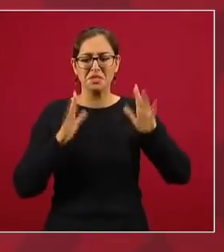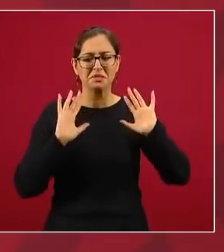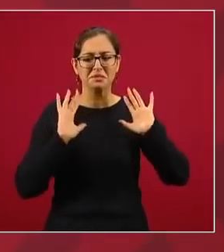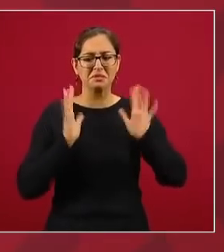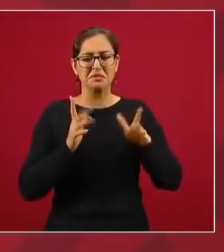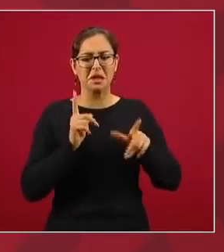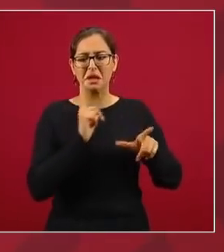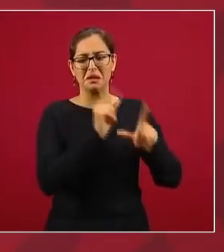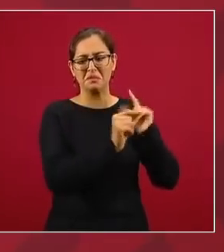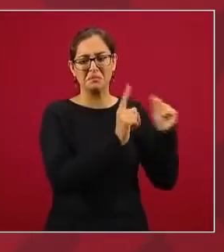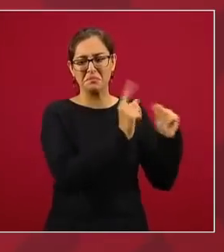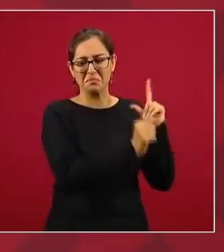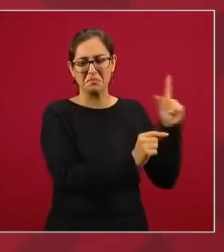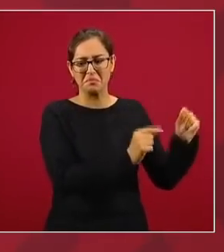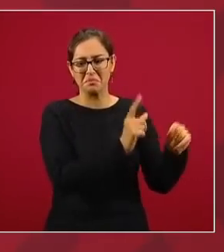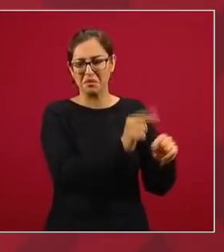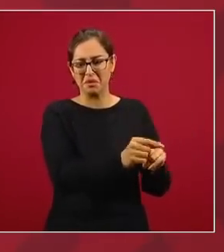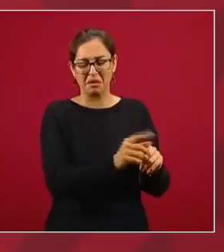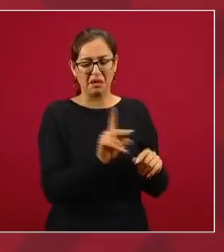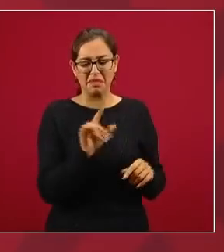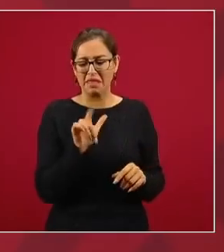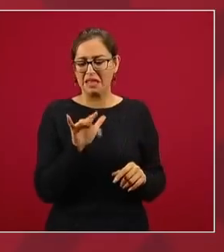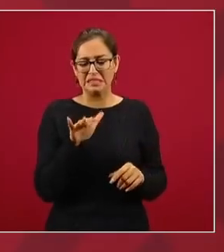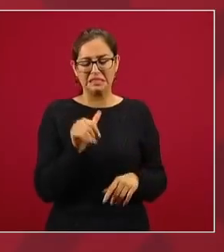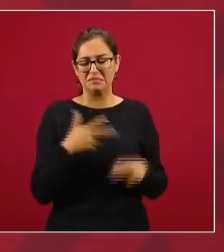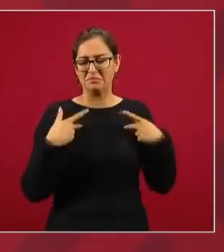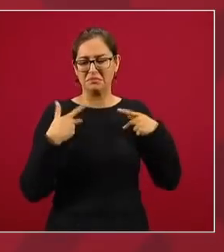Ya en delicias.